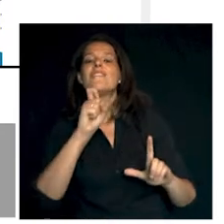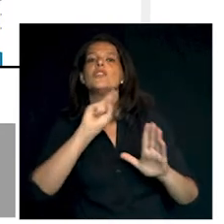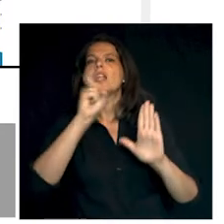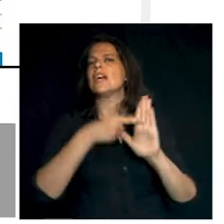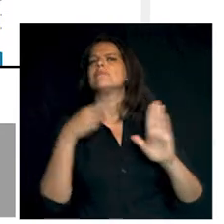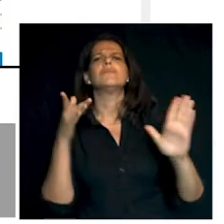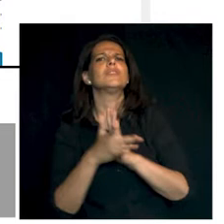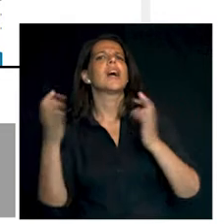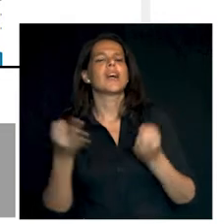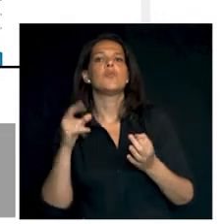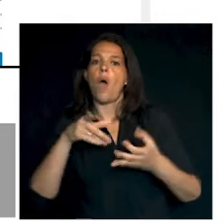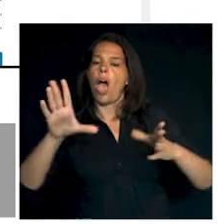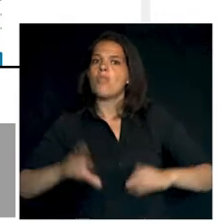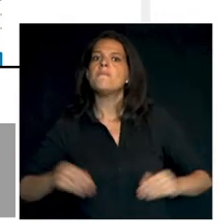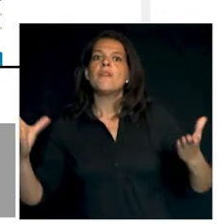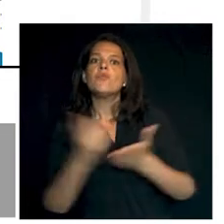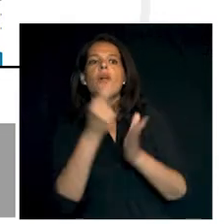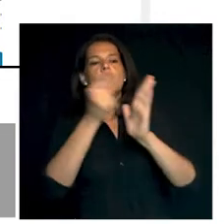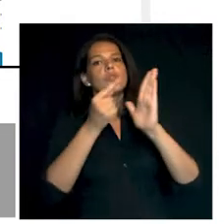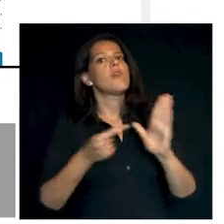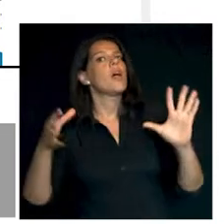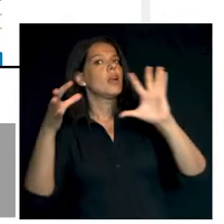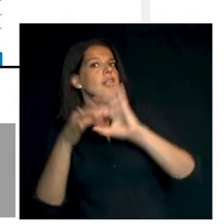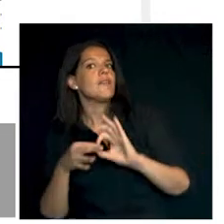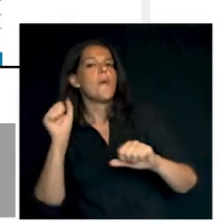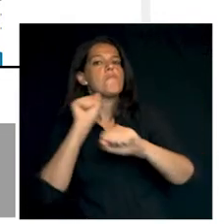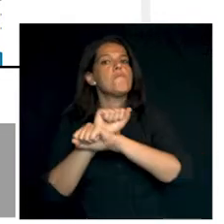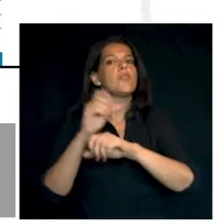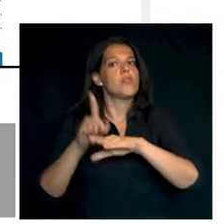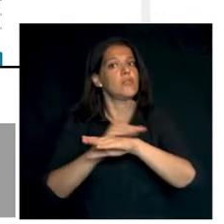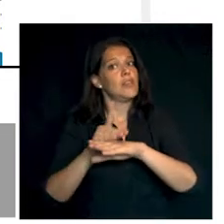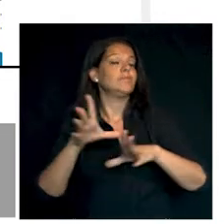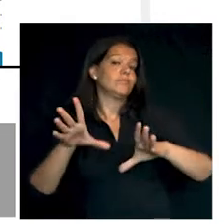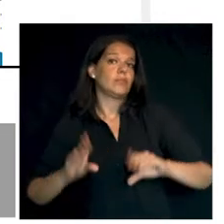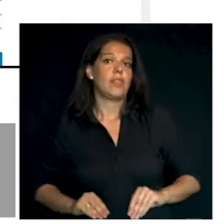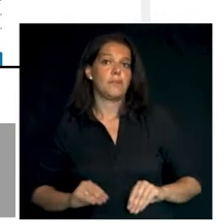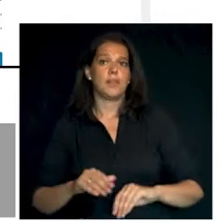legal indica que aceptas las condiciones relativas a la protección de datos.